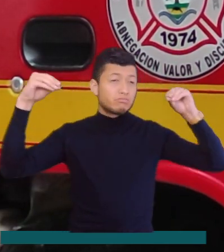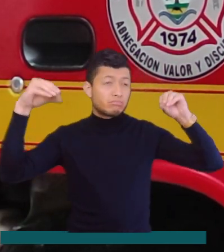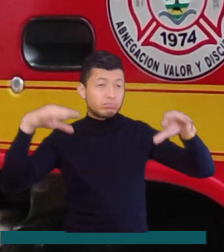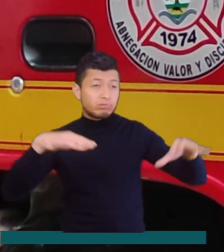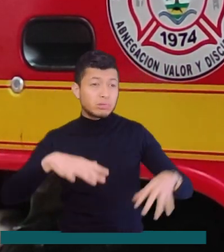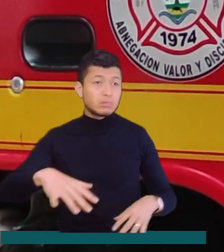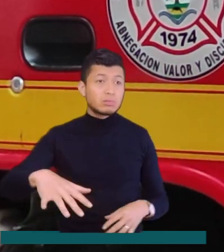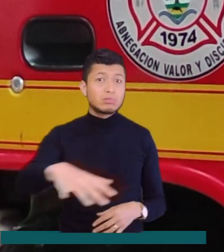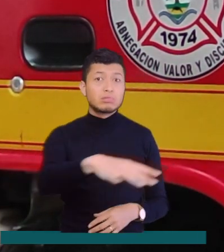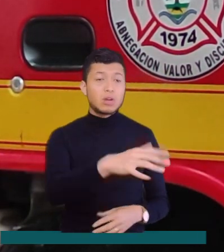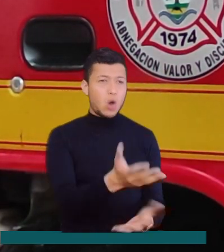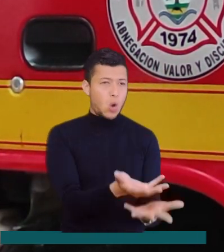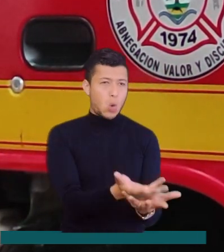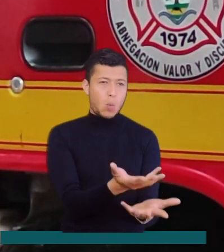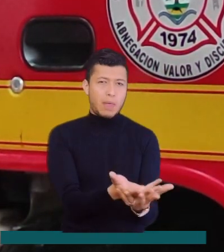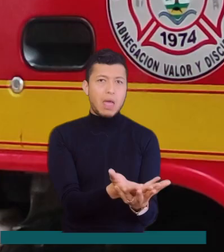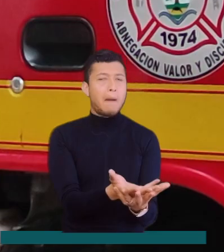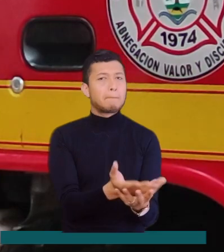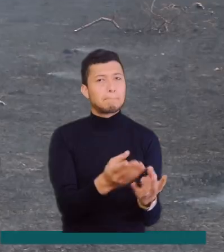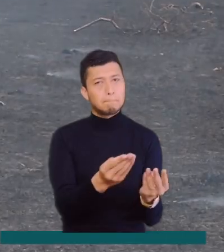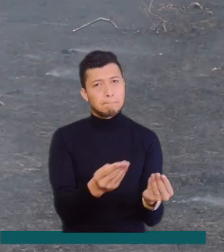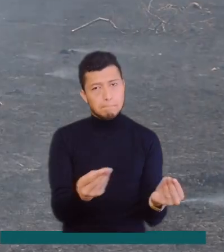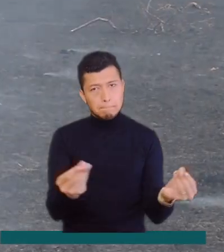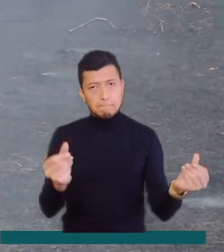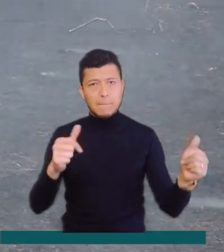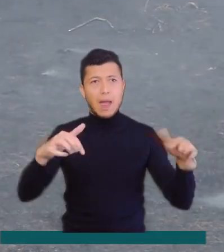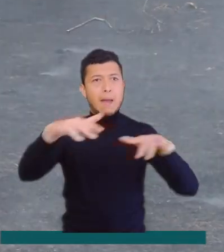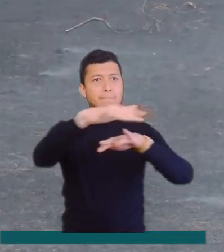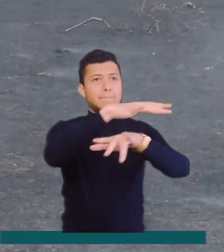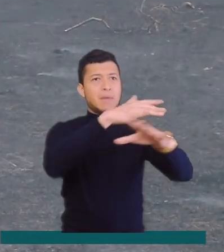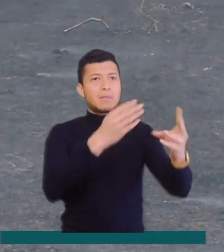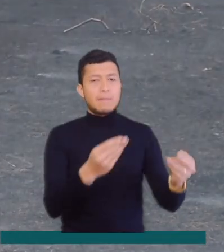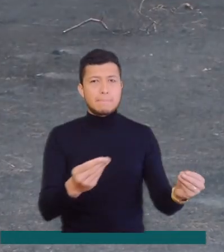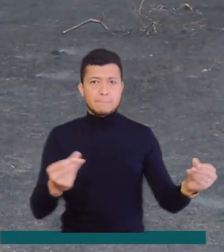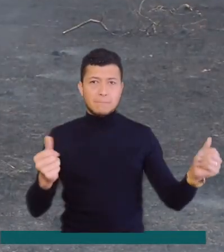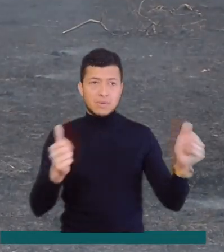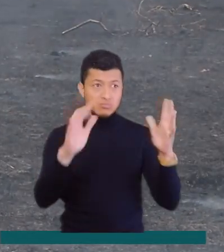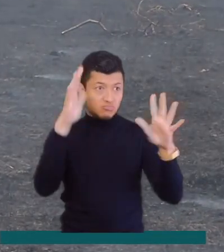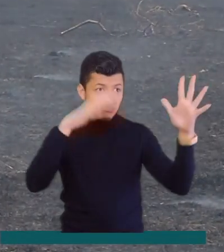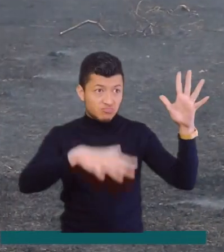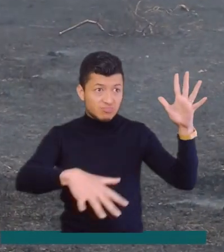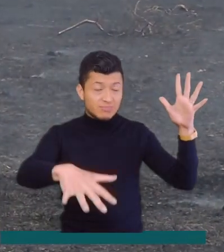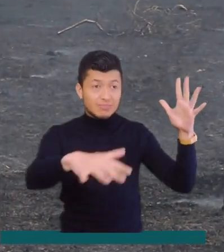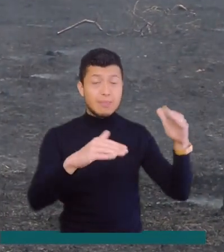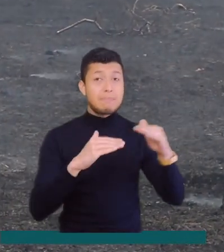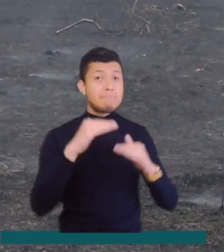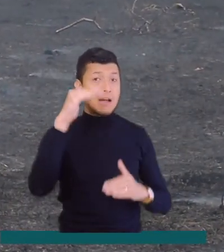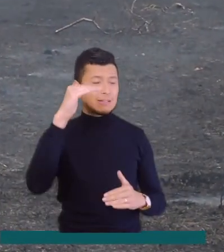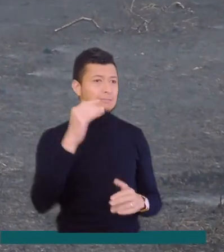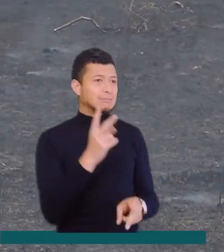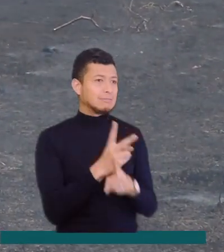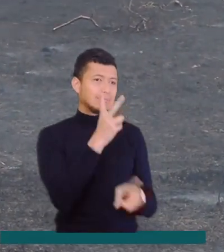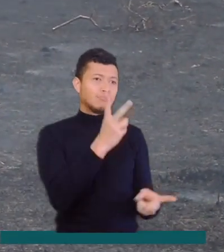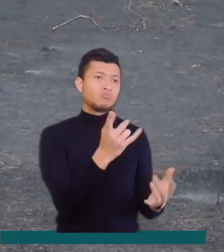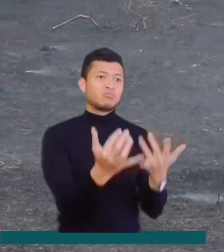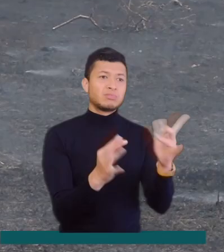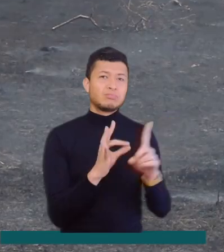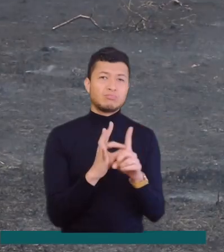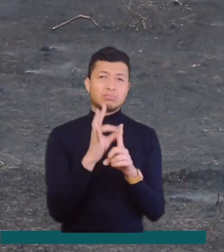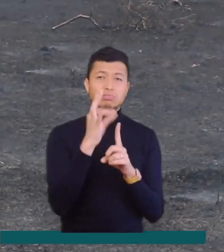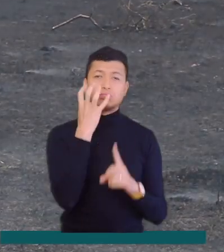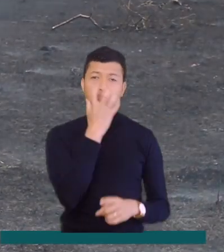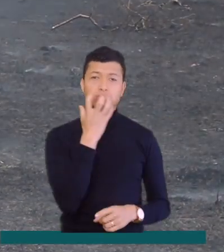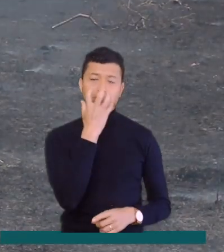cuando disminuye la humedad en el ambiente, en toda la vegetación y aumenta considerablemente la